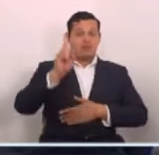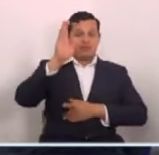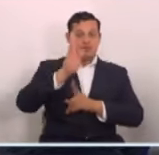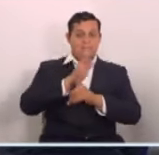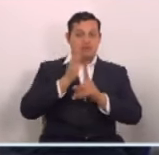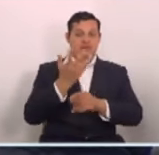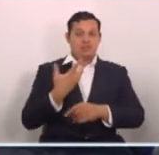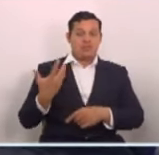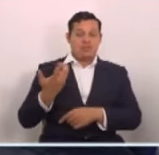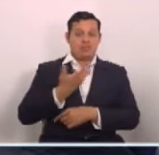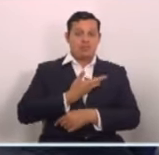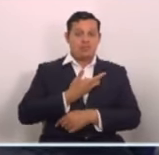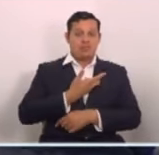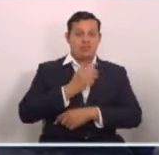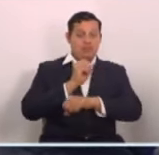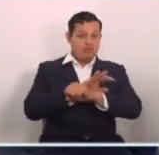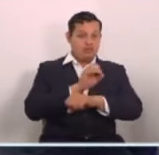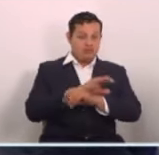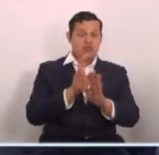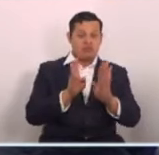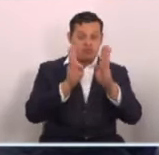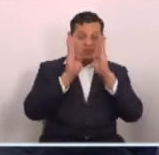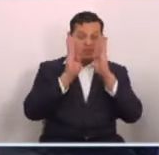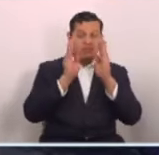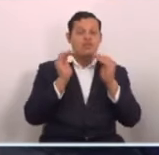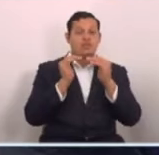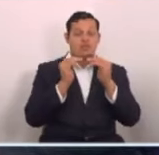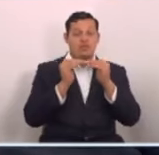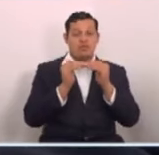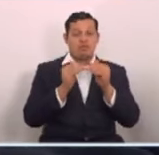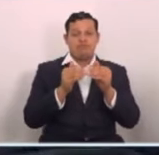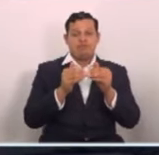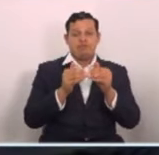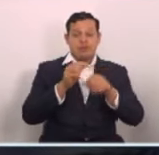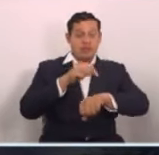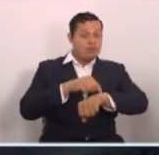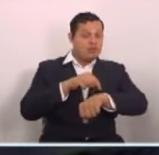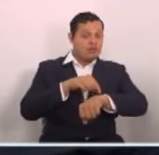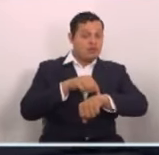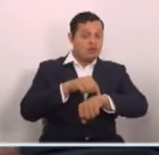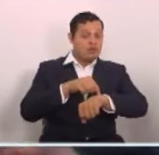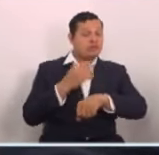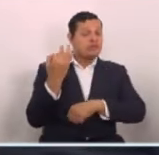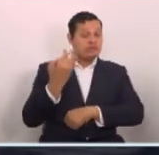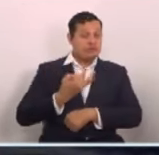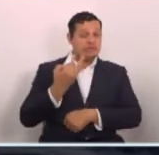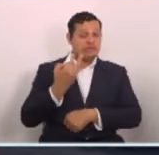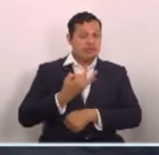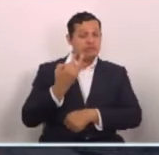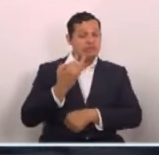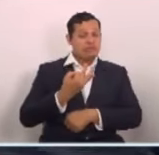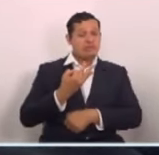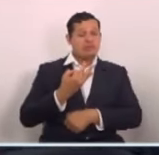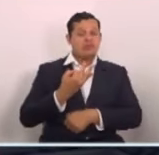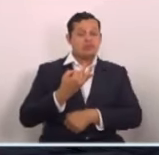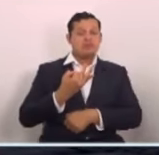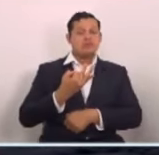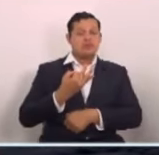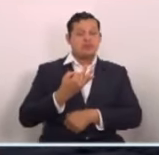los bendiga a todos, acatemos las indicaciones y en el momento que sea también necesario,